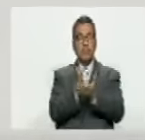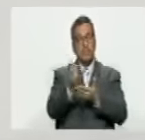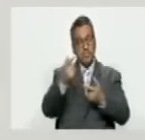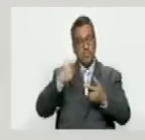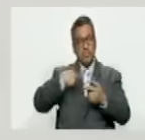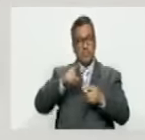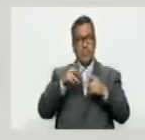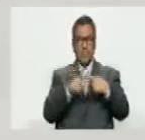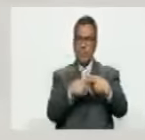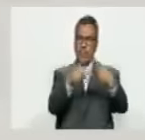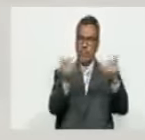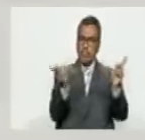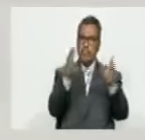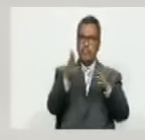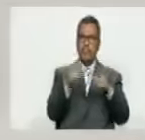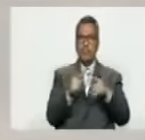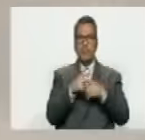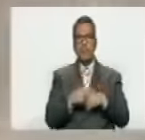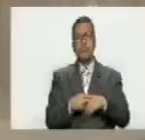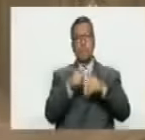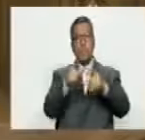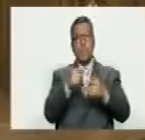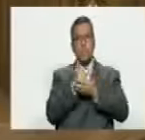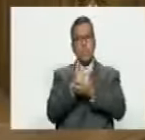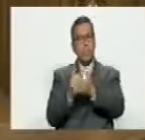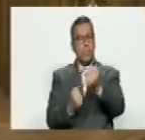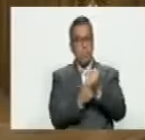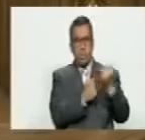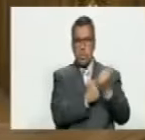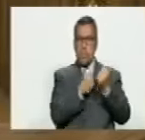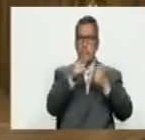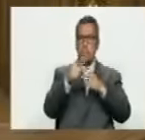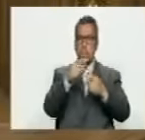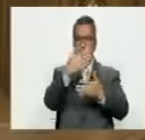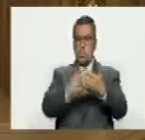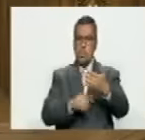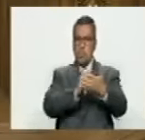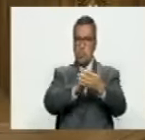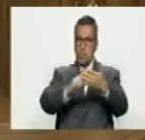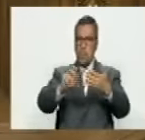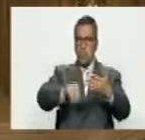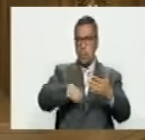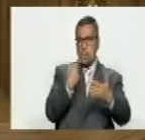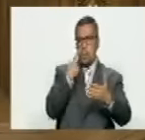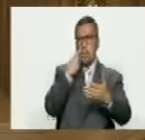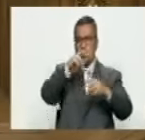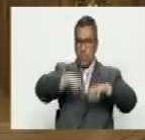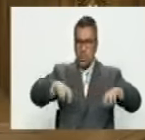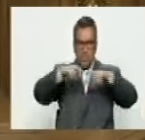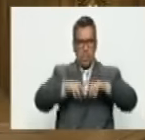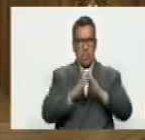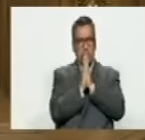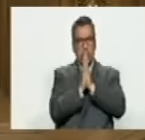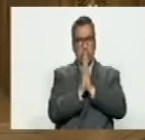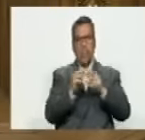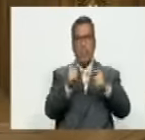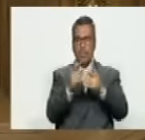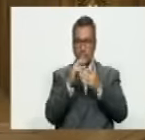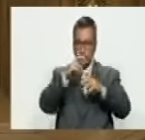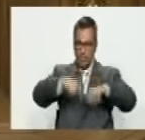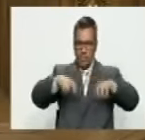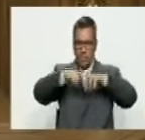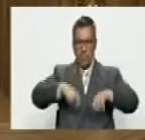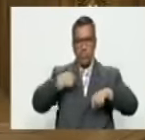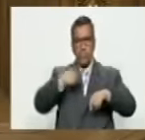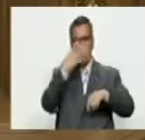disponibilidad pública y todo lo que voy a decir aquí tiene un apoyo documental que puede ser revisado y que por favor les pido que revisen o